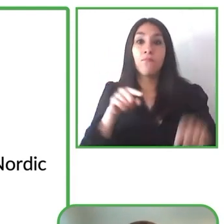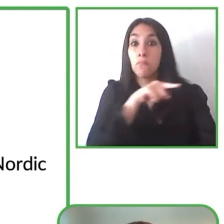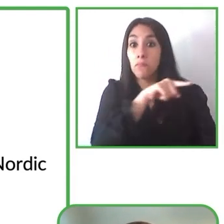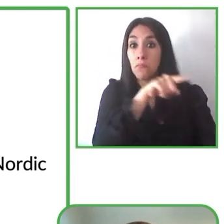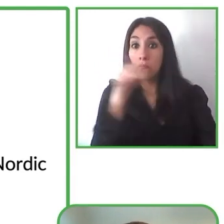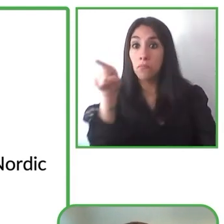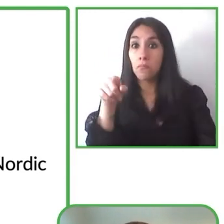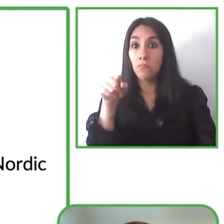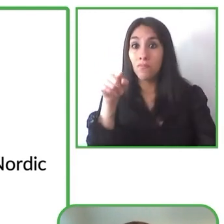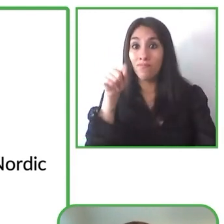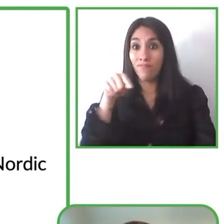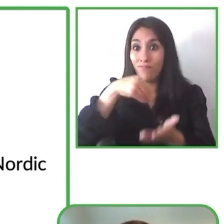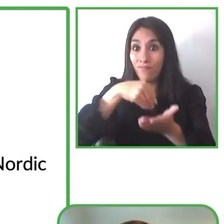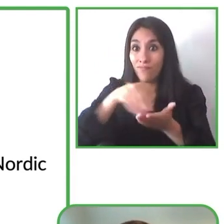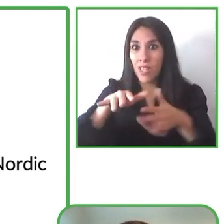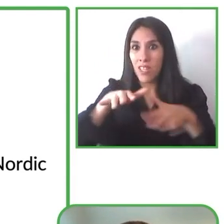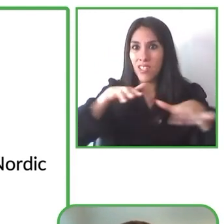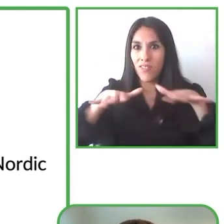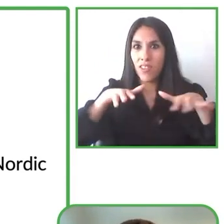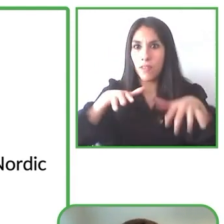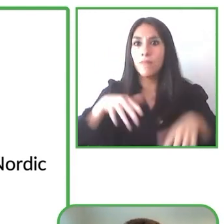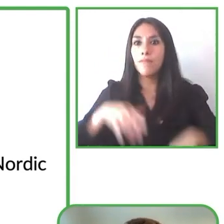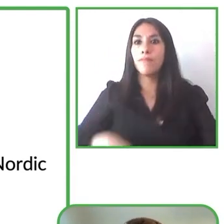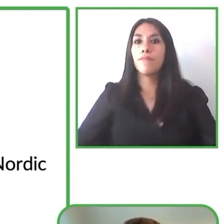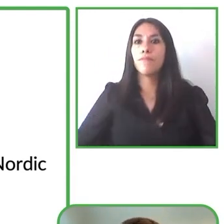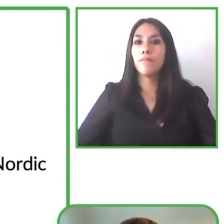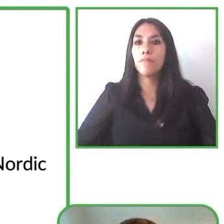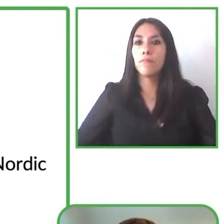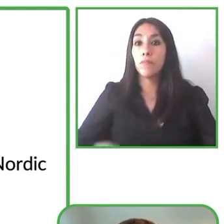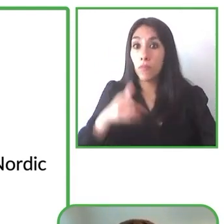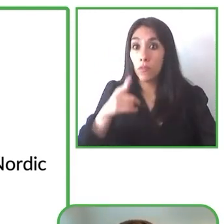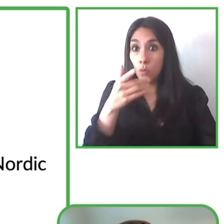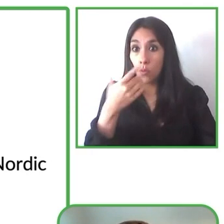ellos tienen que hacer una instalación de un software